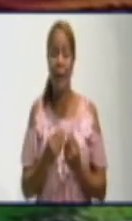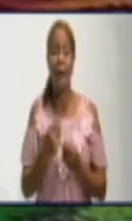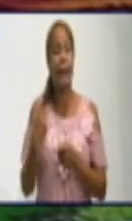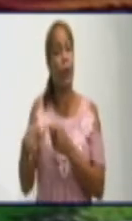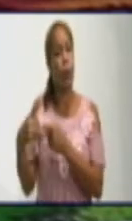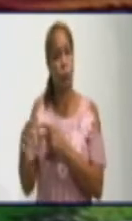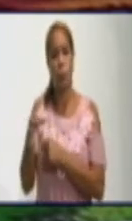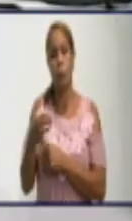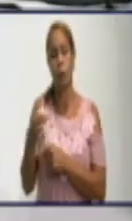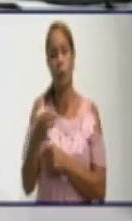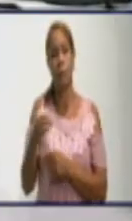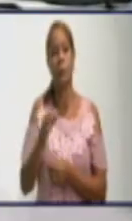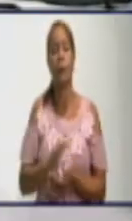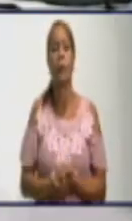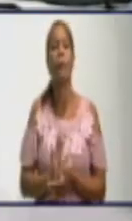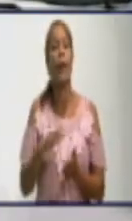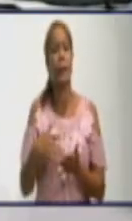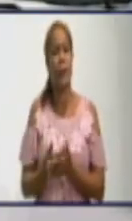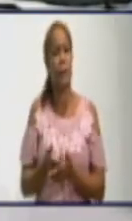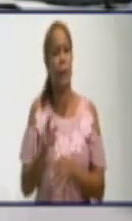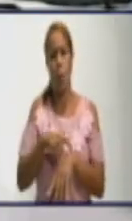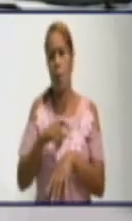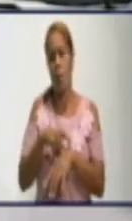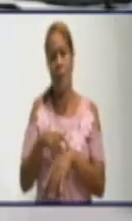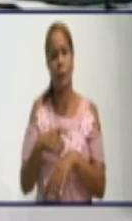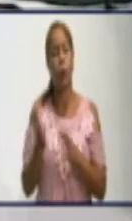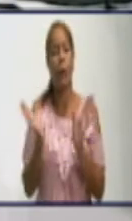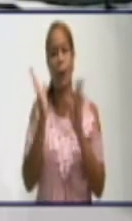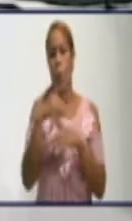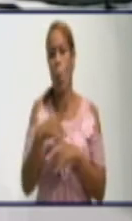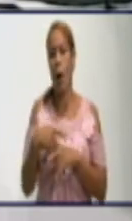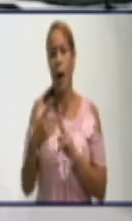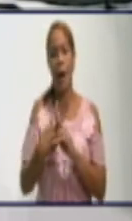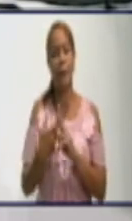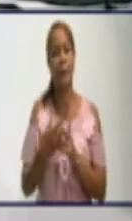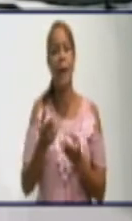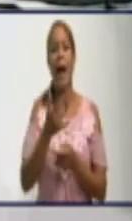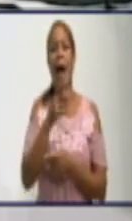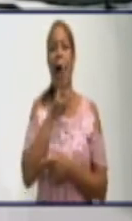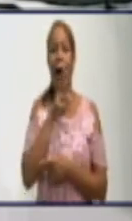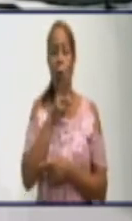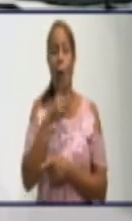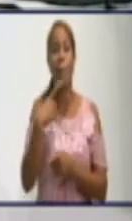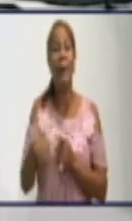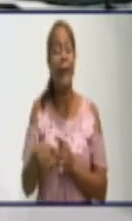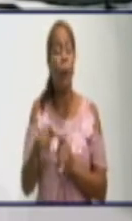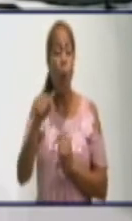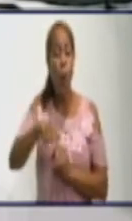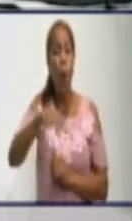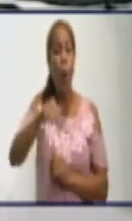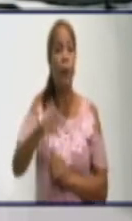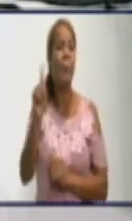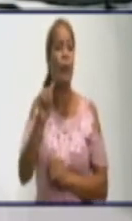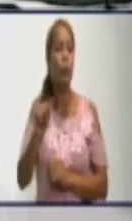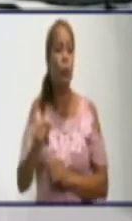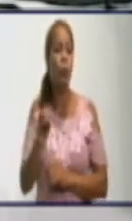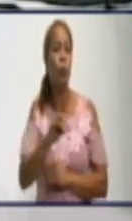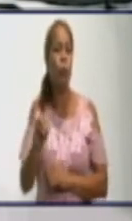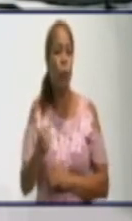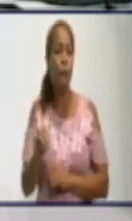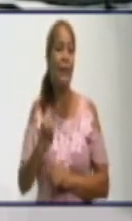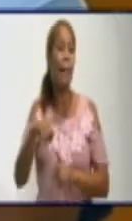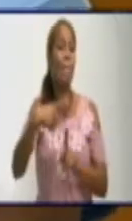tenido Bayamo desde el punto de vista de abasto de agua, pero ¿dónde están hoy las mayores problemáticas en abasto de agua en Bayamo? Bueno,